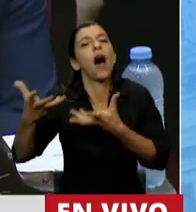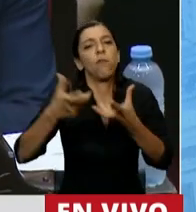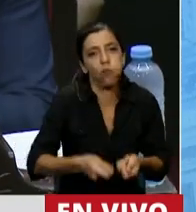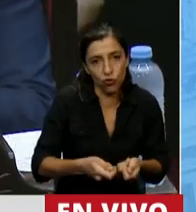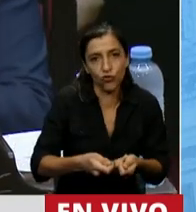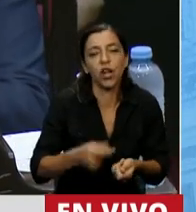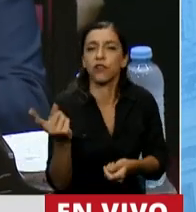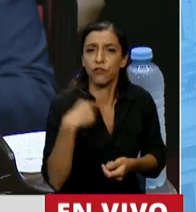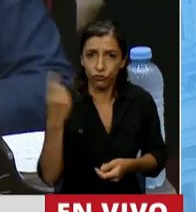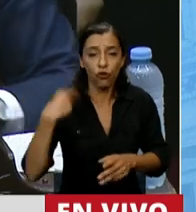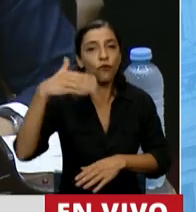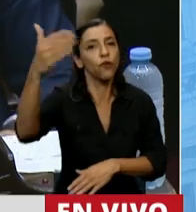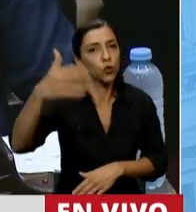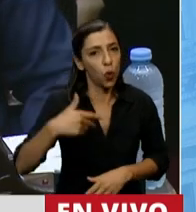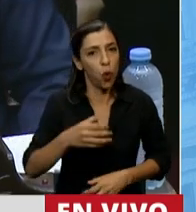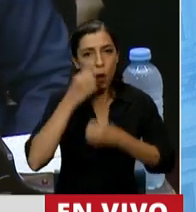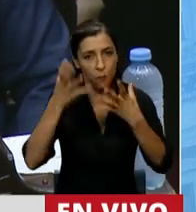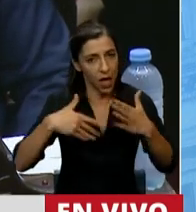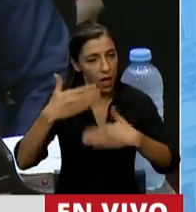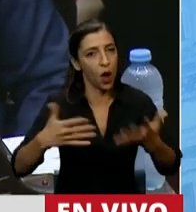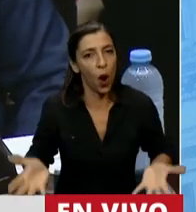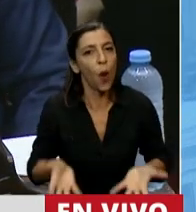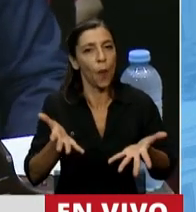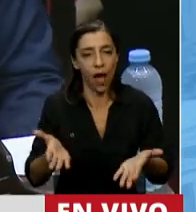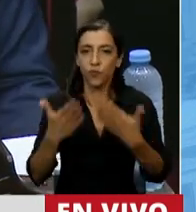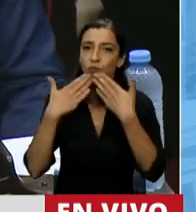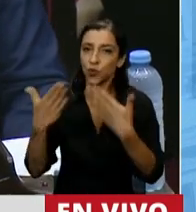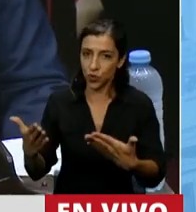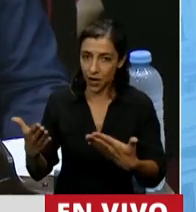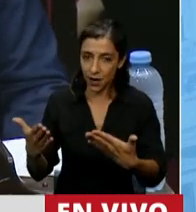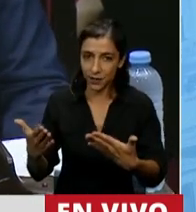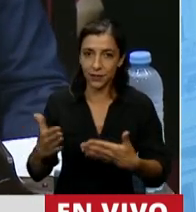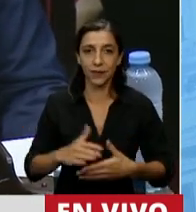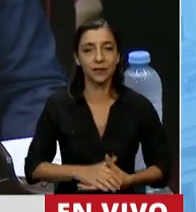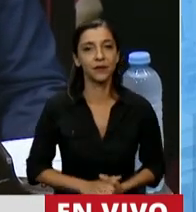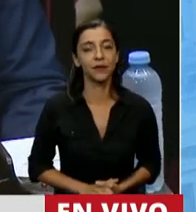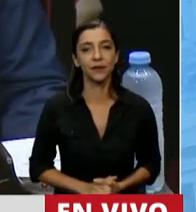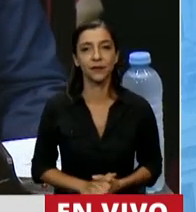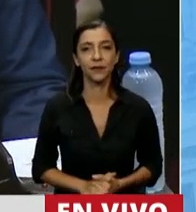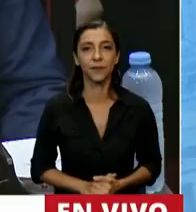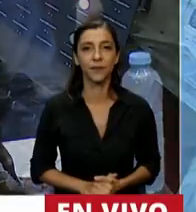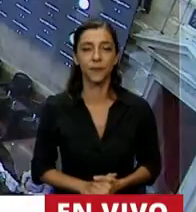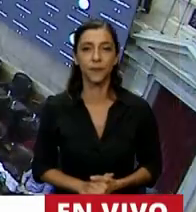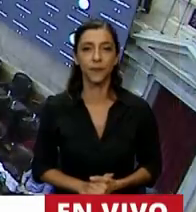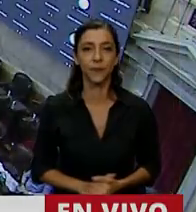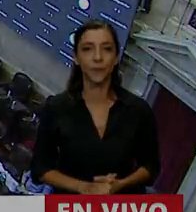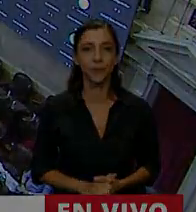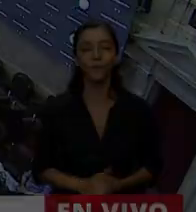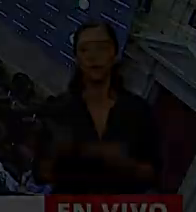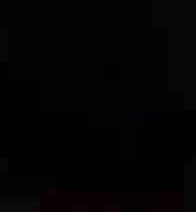poniendo de pie esta querida patria. Muchas gracias, señor presidente. Muchas gracias, diputado Gioja.